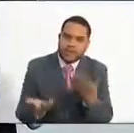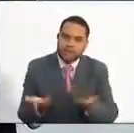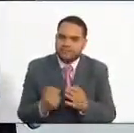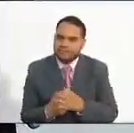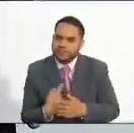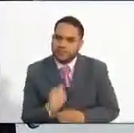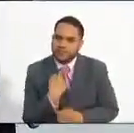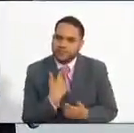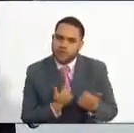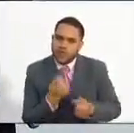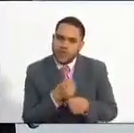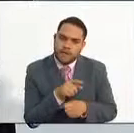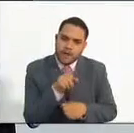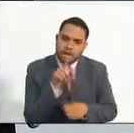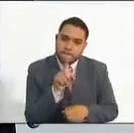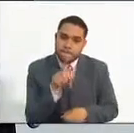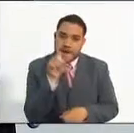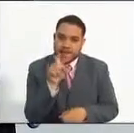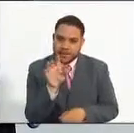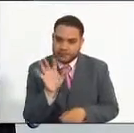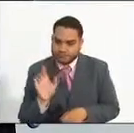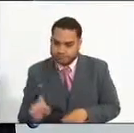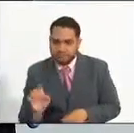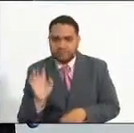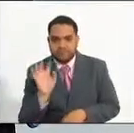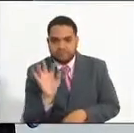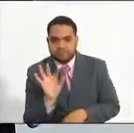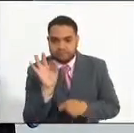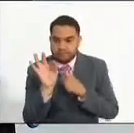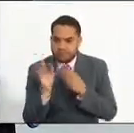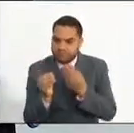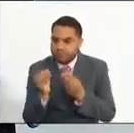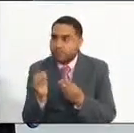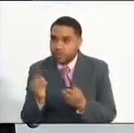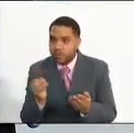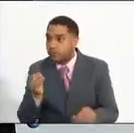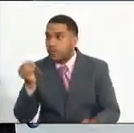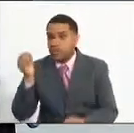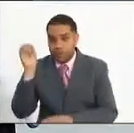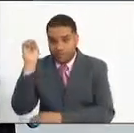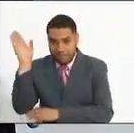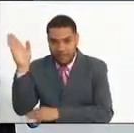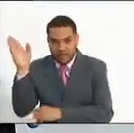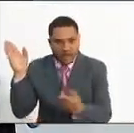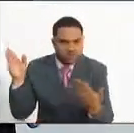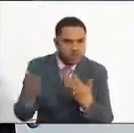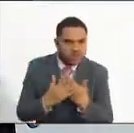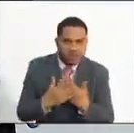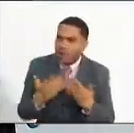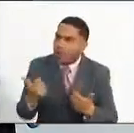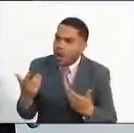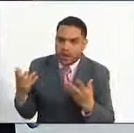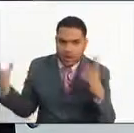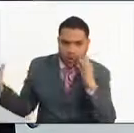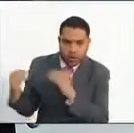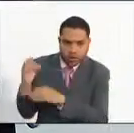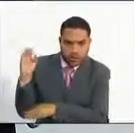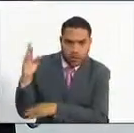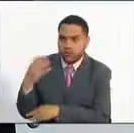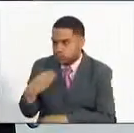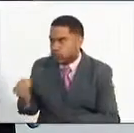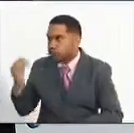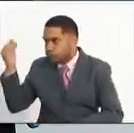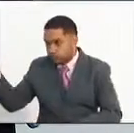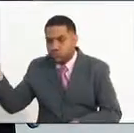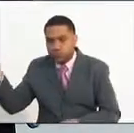el empleo que sea de su preferencia y acude a la entidad bancaria que ha contratado la Comisión para adquirir el PIN.